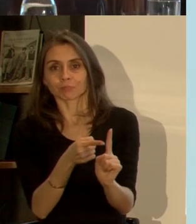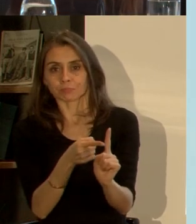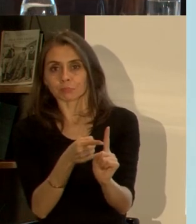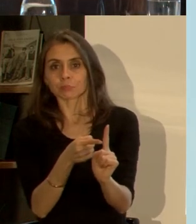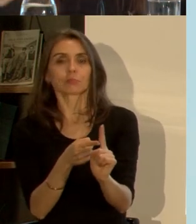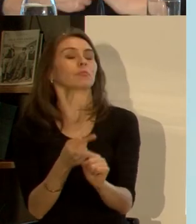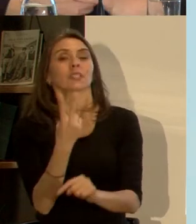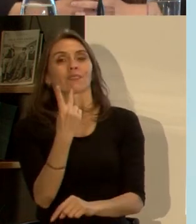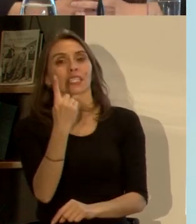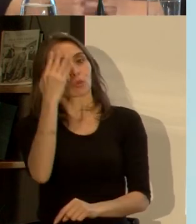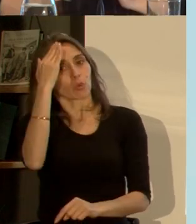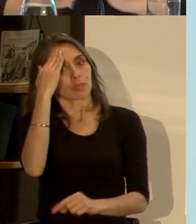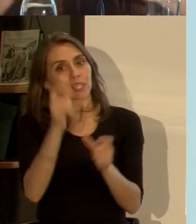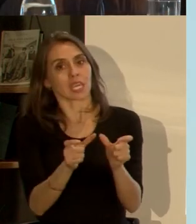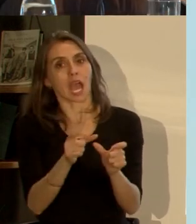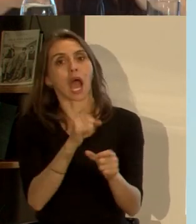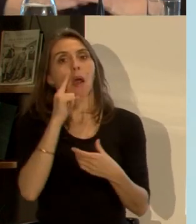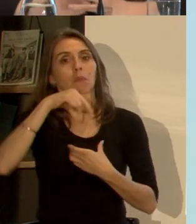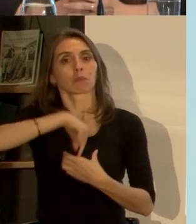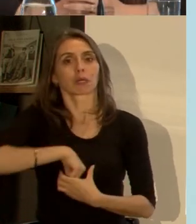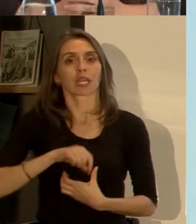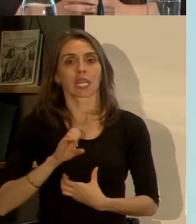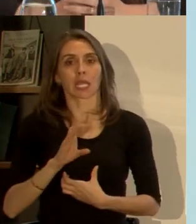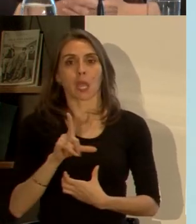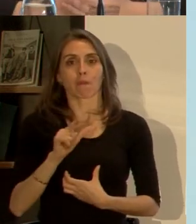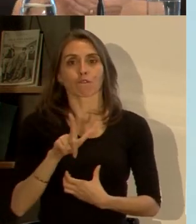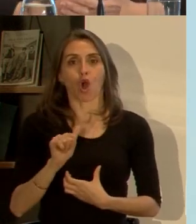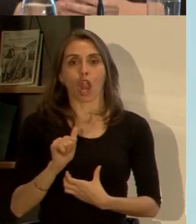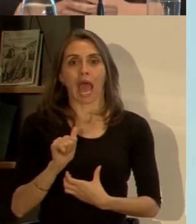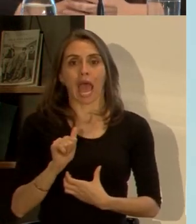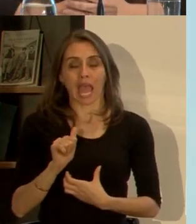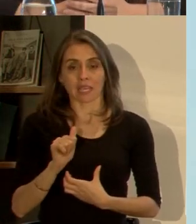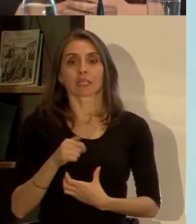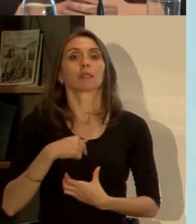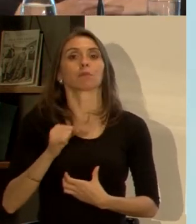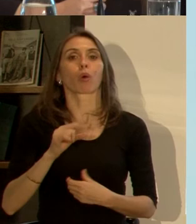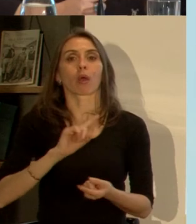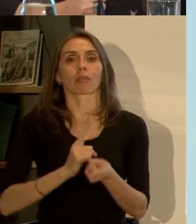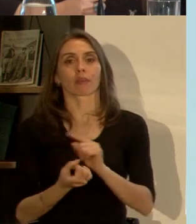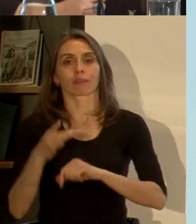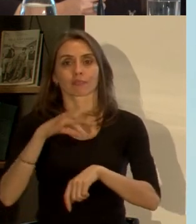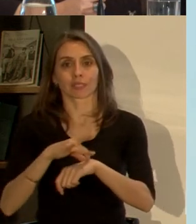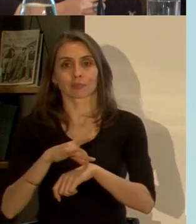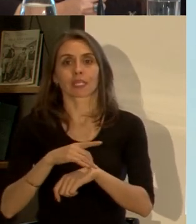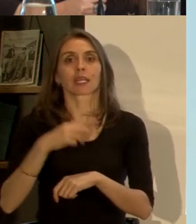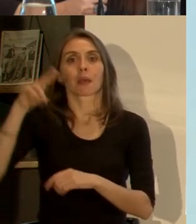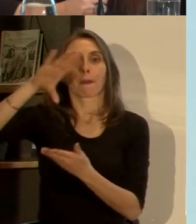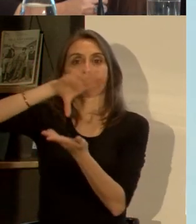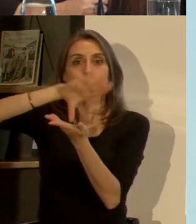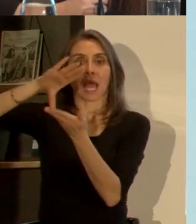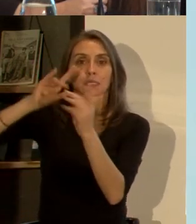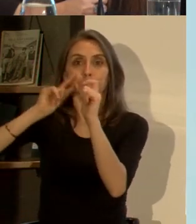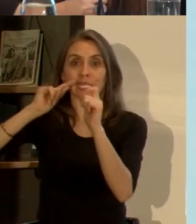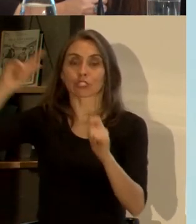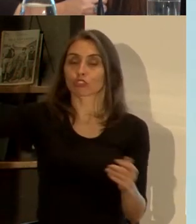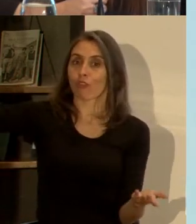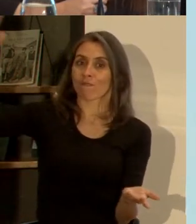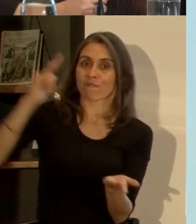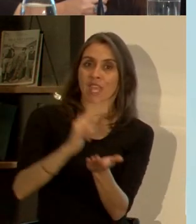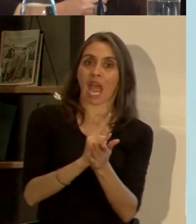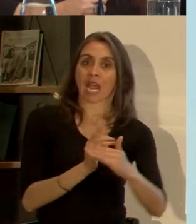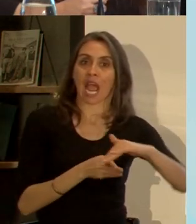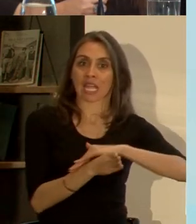por 21 días en este caso del ébola que era como el máximo periodo de incubación en que las personas podían enfermar si venían de país de riesgo teníamos que